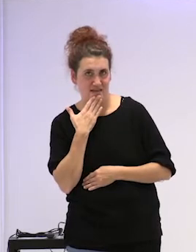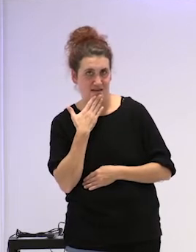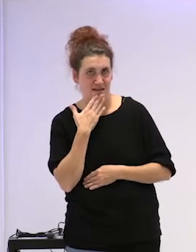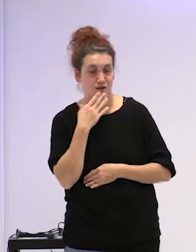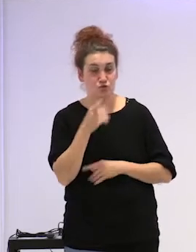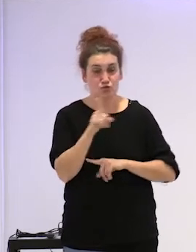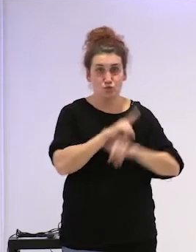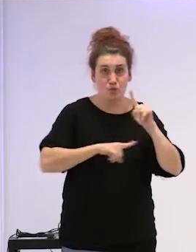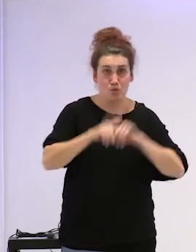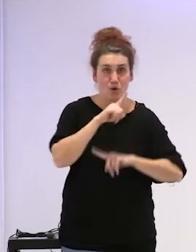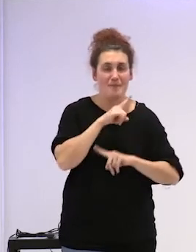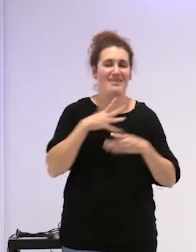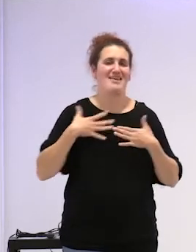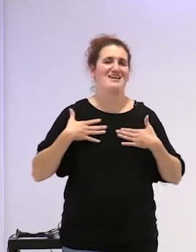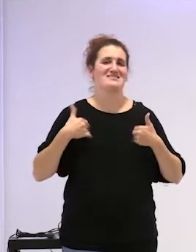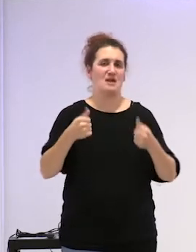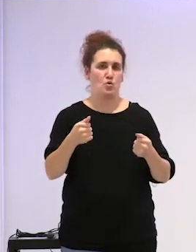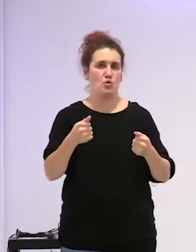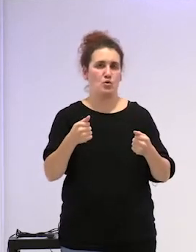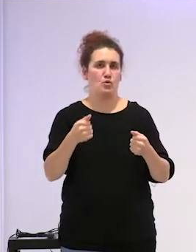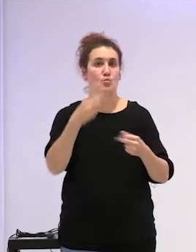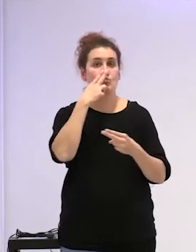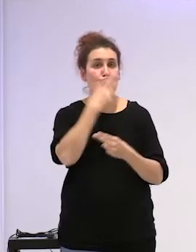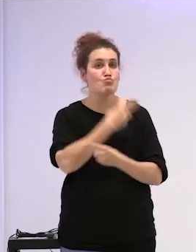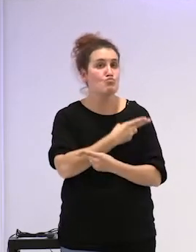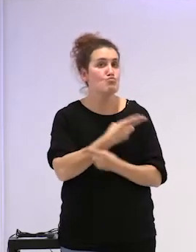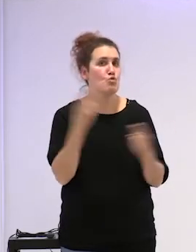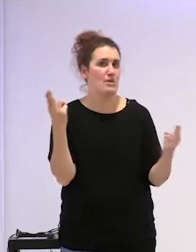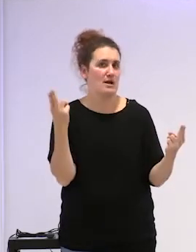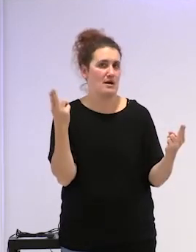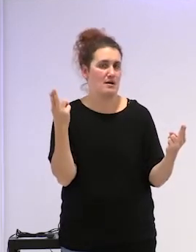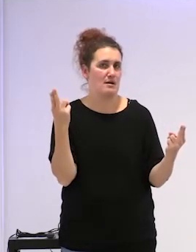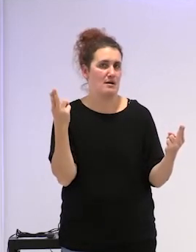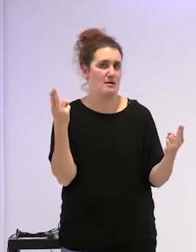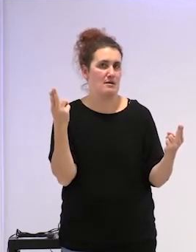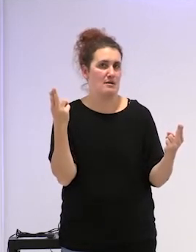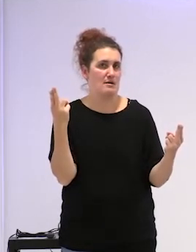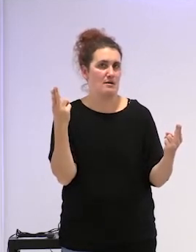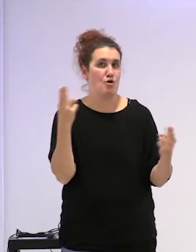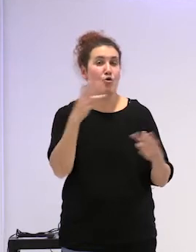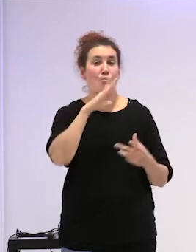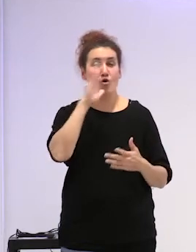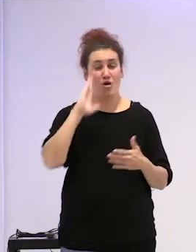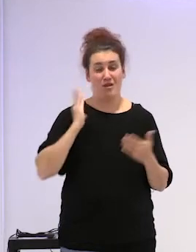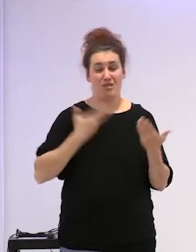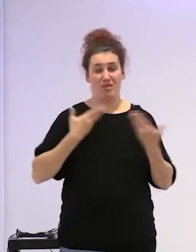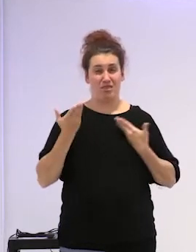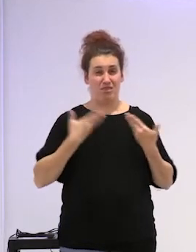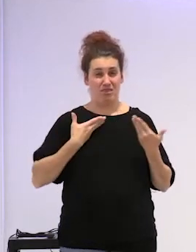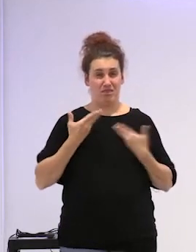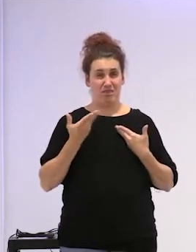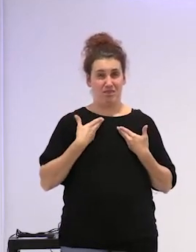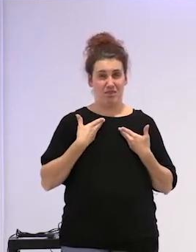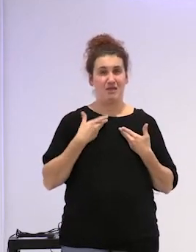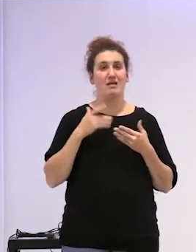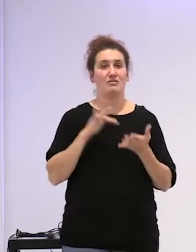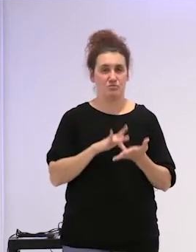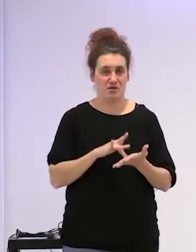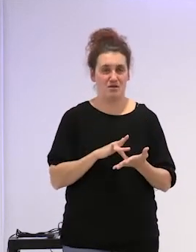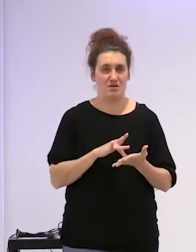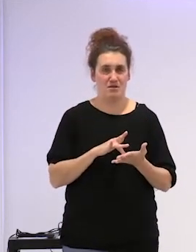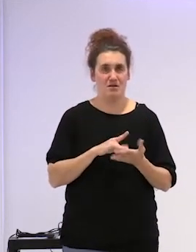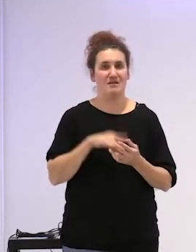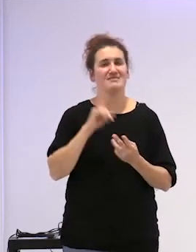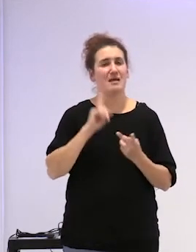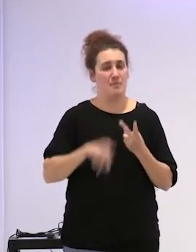problema de salud pública por las secuelas que ocasionan y por